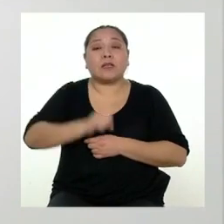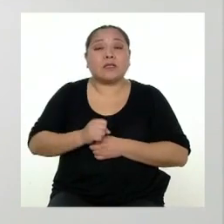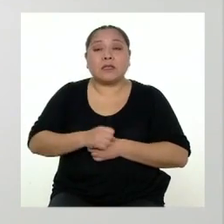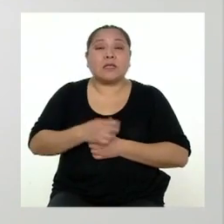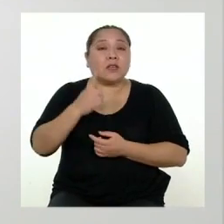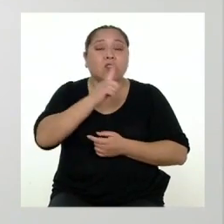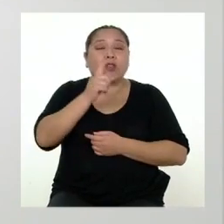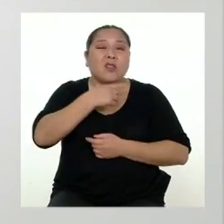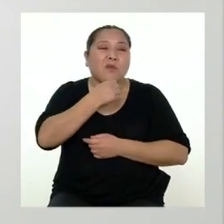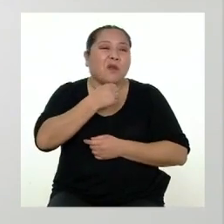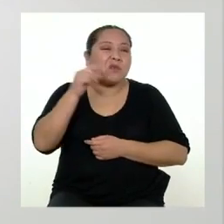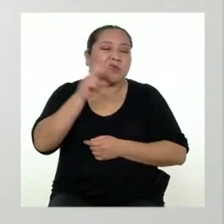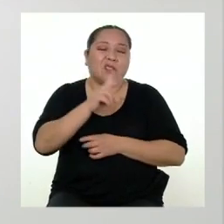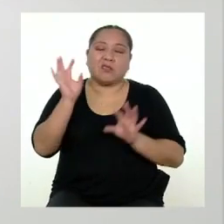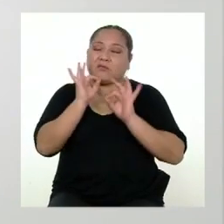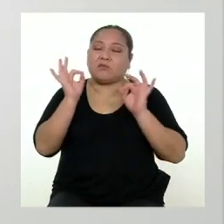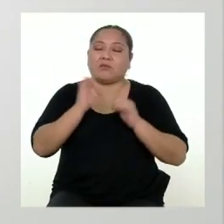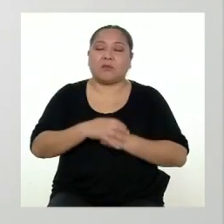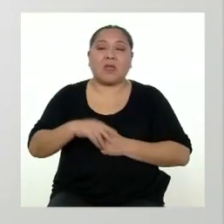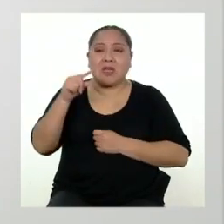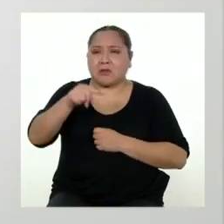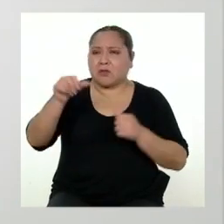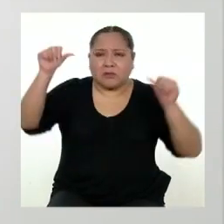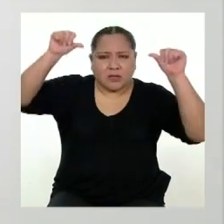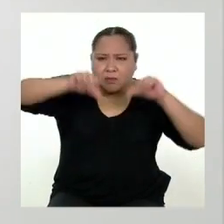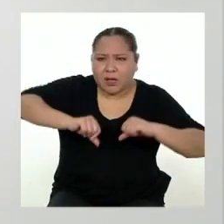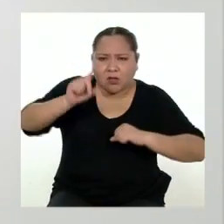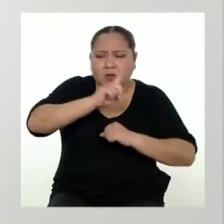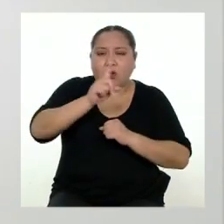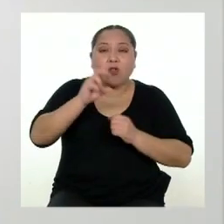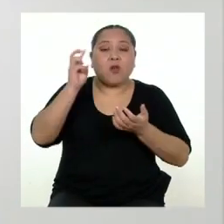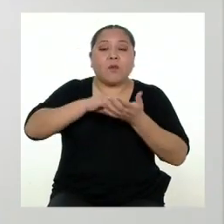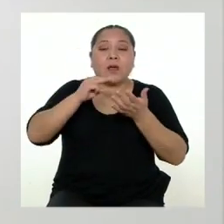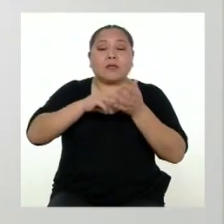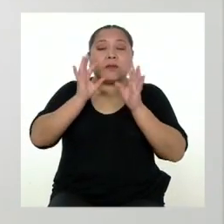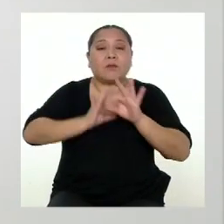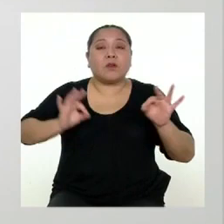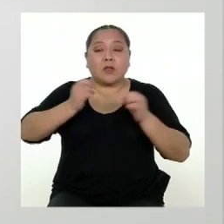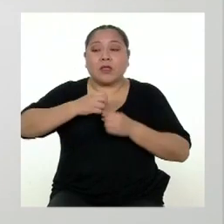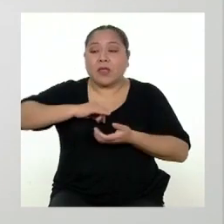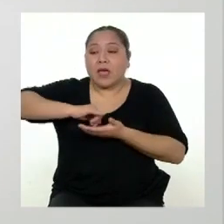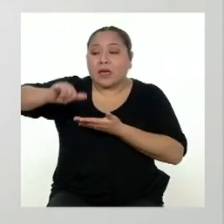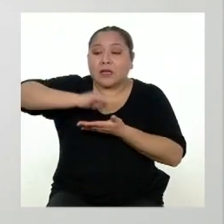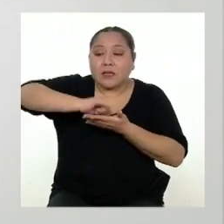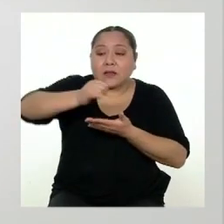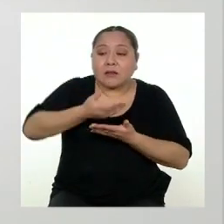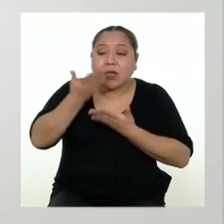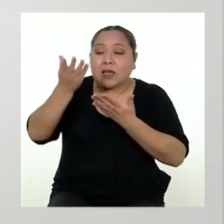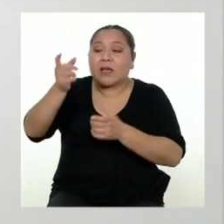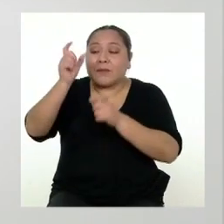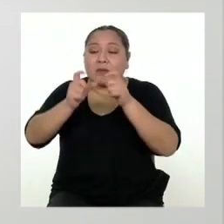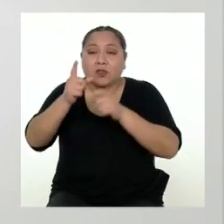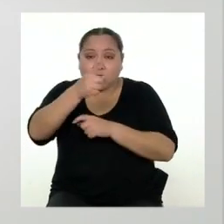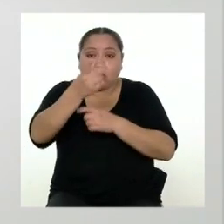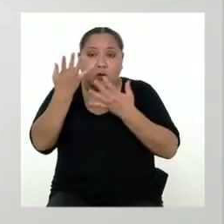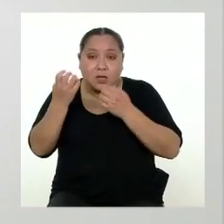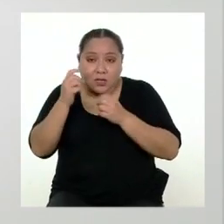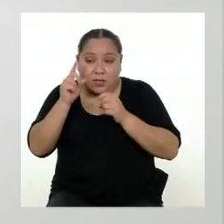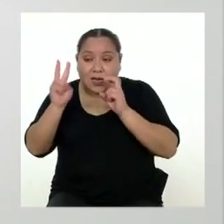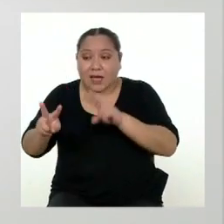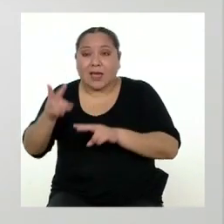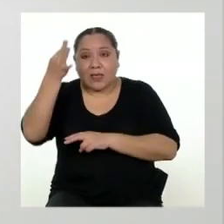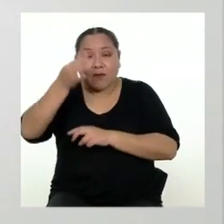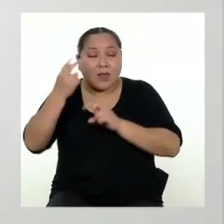no les llame la atención. Y eso no está mal. Lo importante es que llegue a quienes tenga que llegar. Por eso es